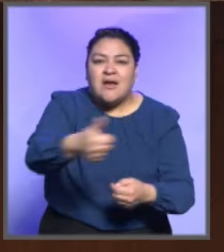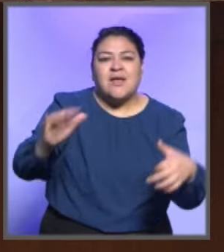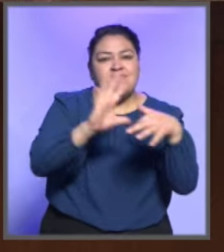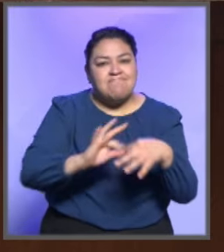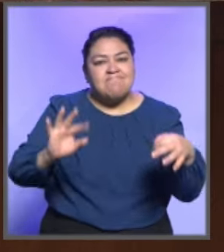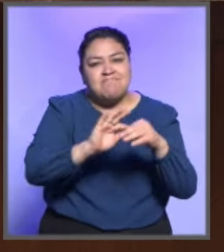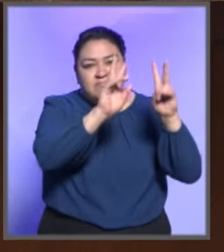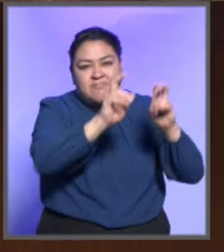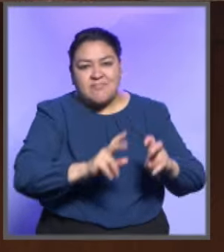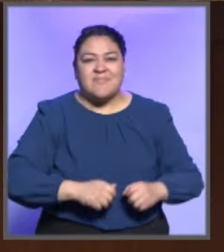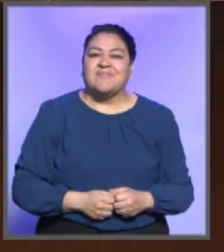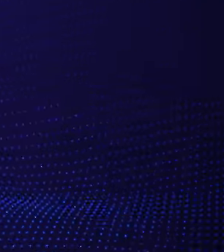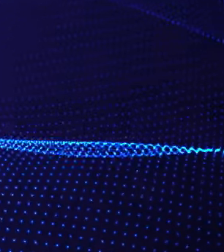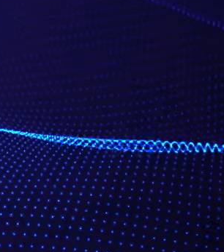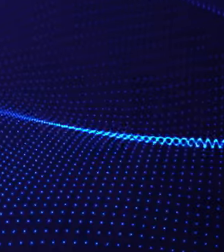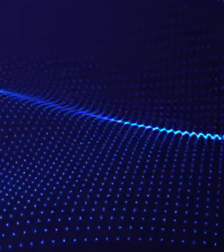infancia, entre otros temas.